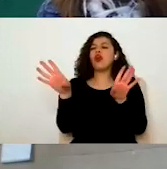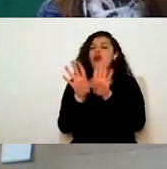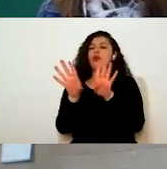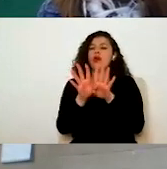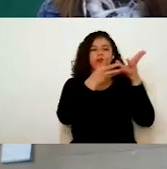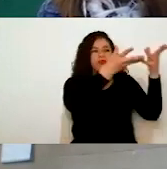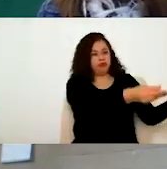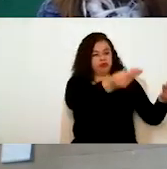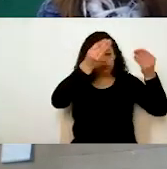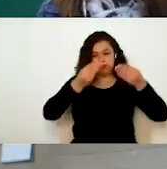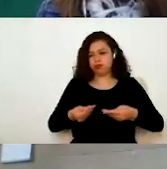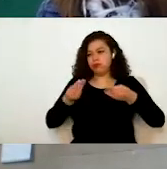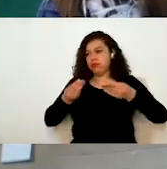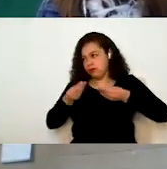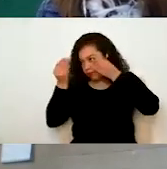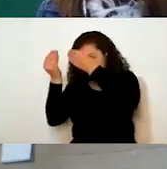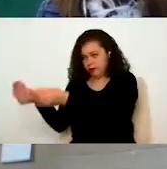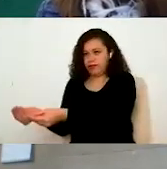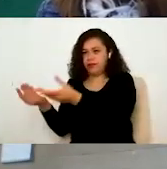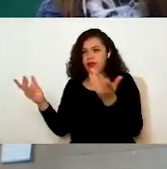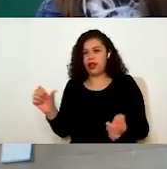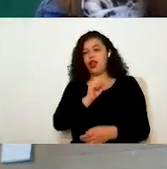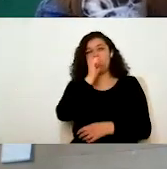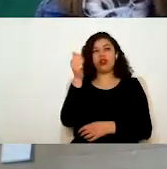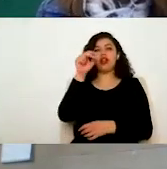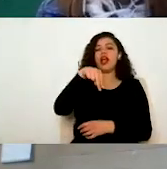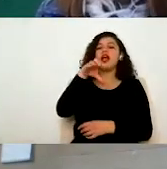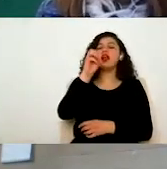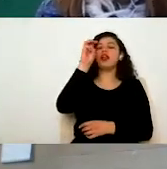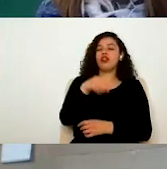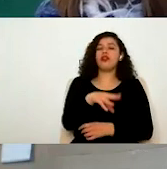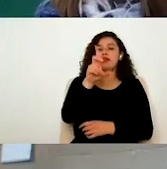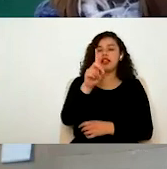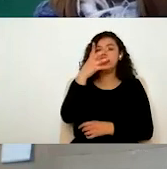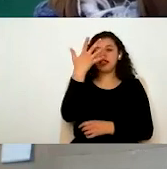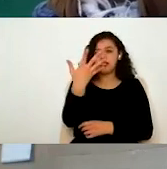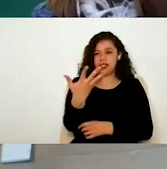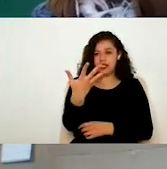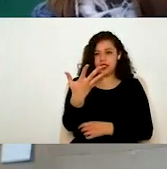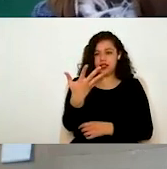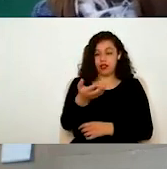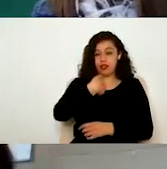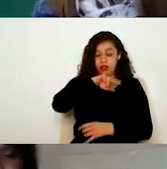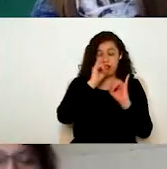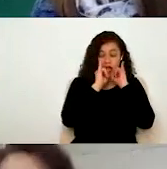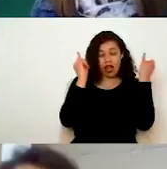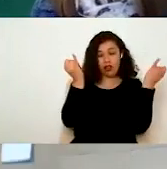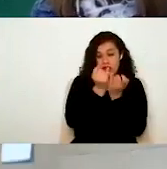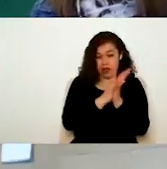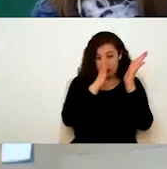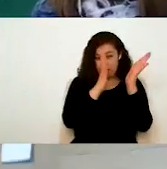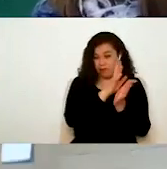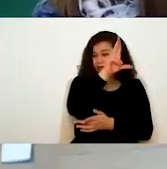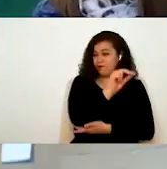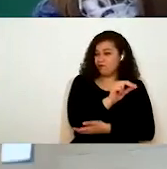ejemplo, la NOM 35, la Junta no participa en este trámite. Entonces, cuando ustedes me hablan de la NOM, si